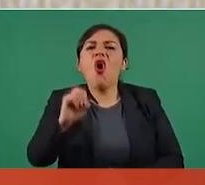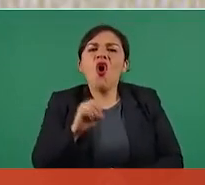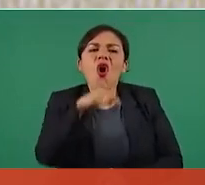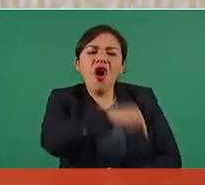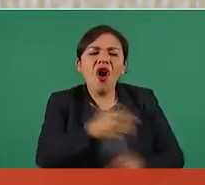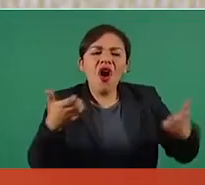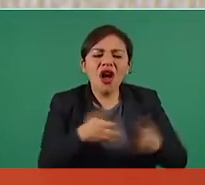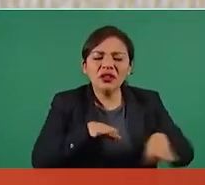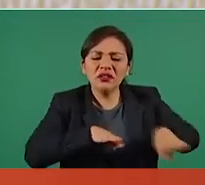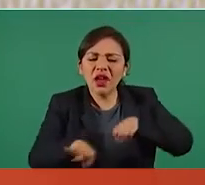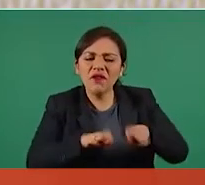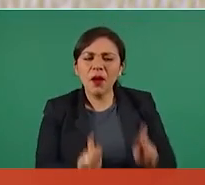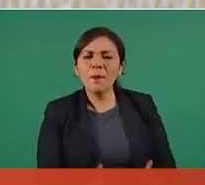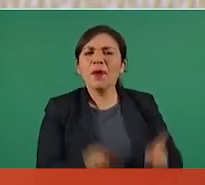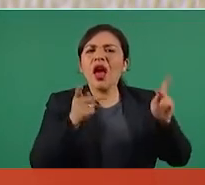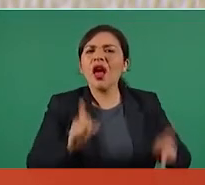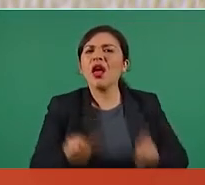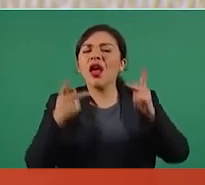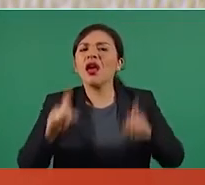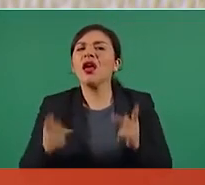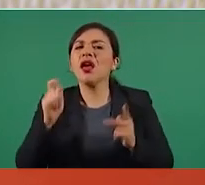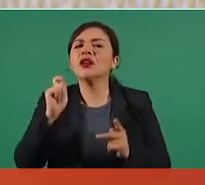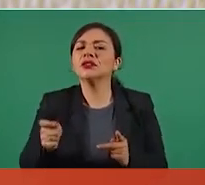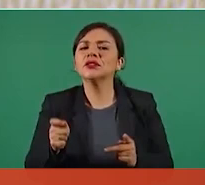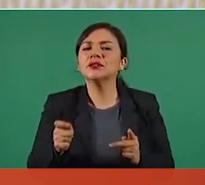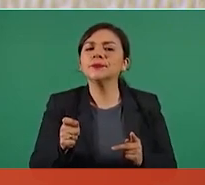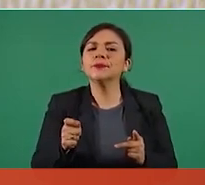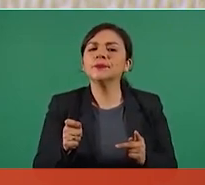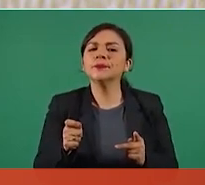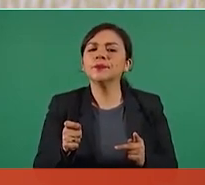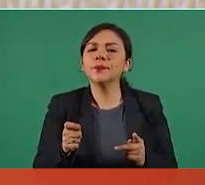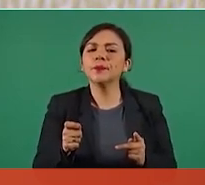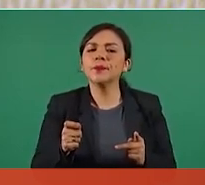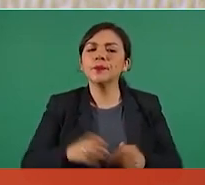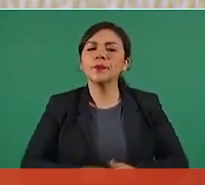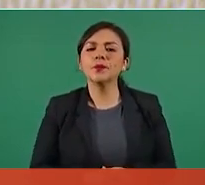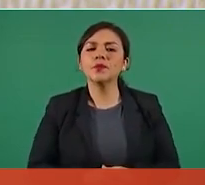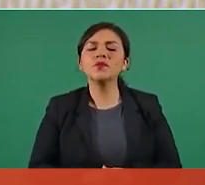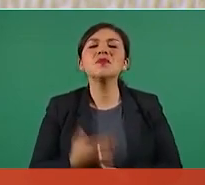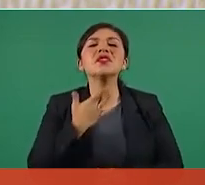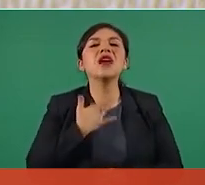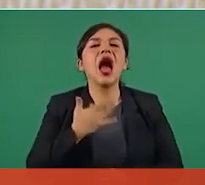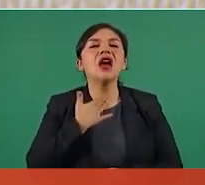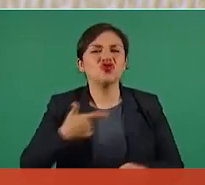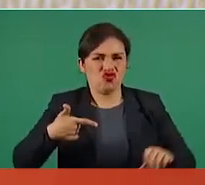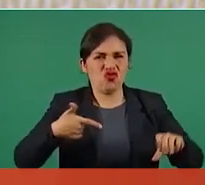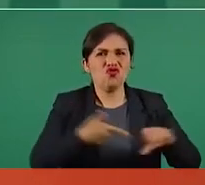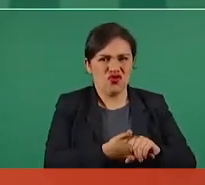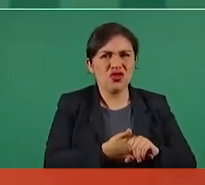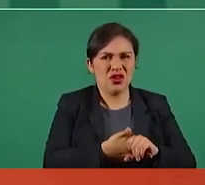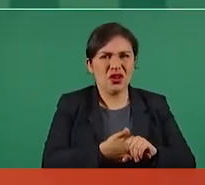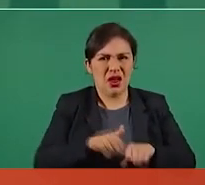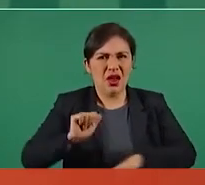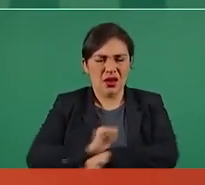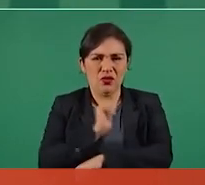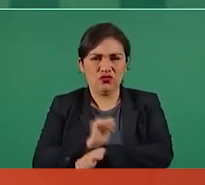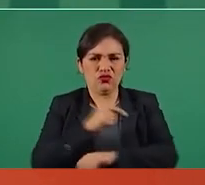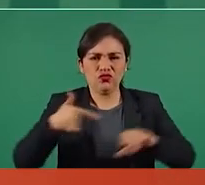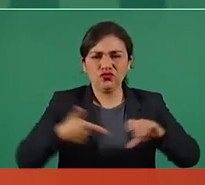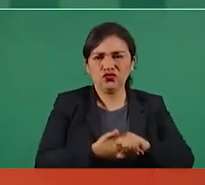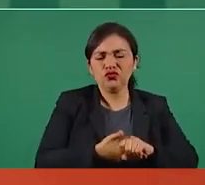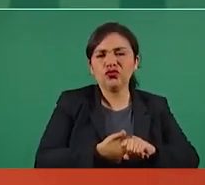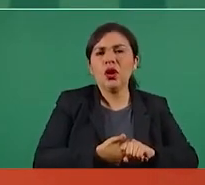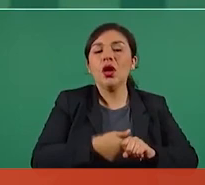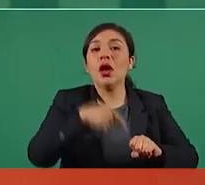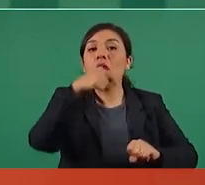de gasolina o de